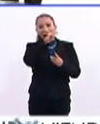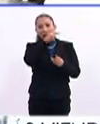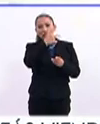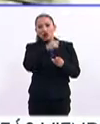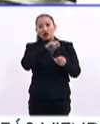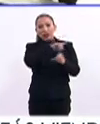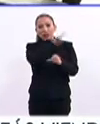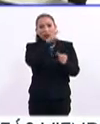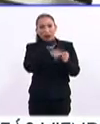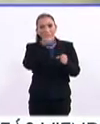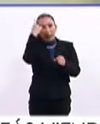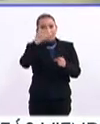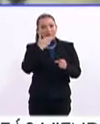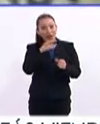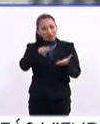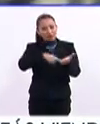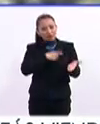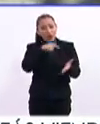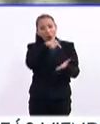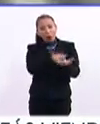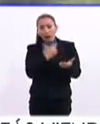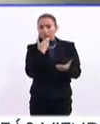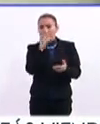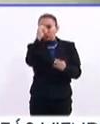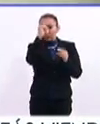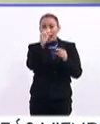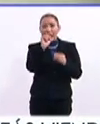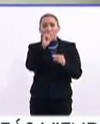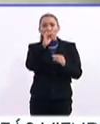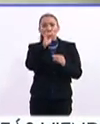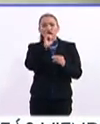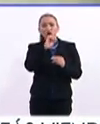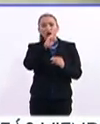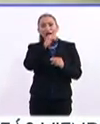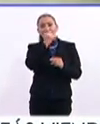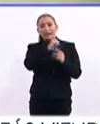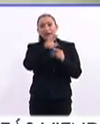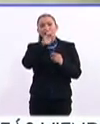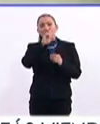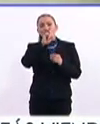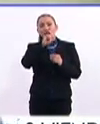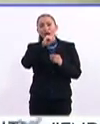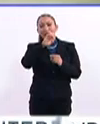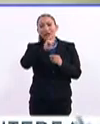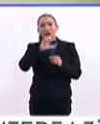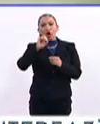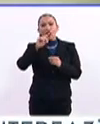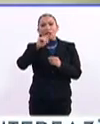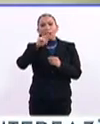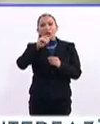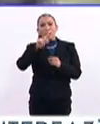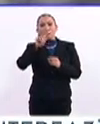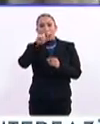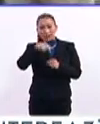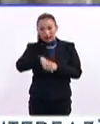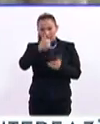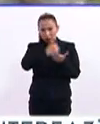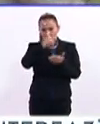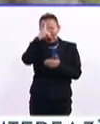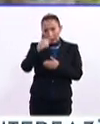acuerdo con esta institución. Morada intelectual de Alfonso Reyes, Carlos Fuentes y Octavio Paz en Ciudad de México.